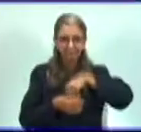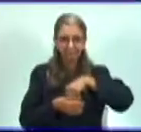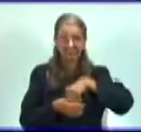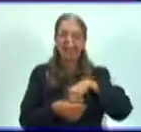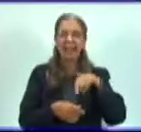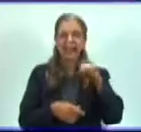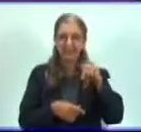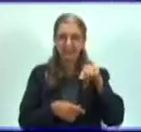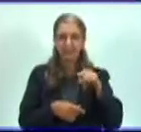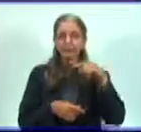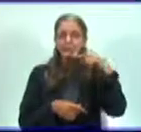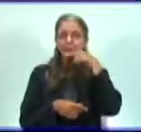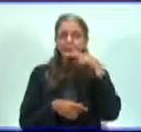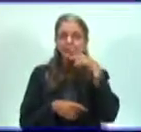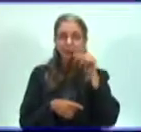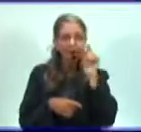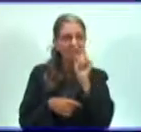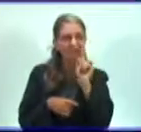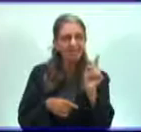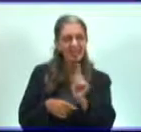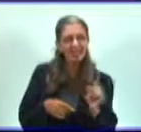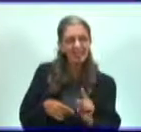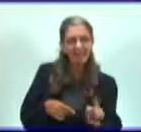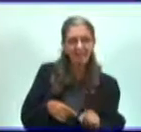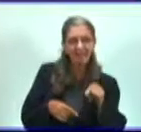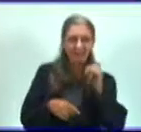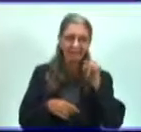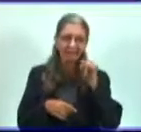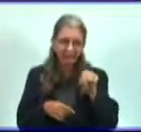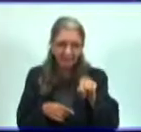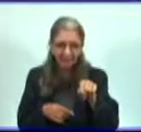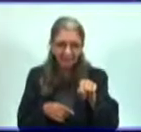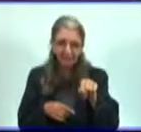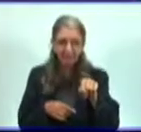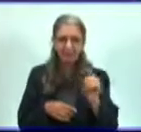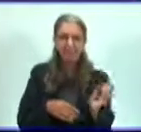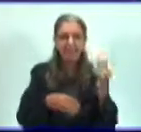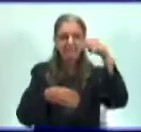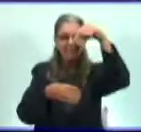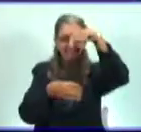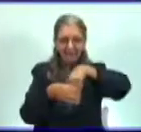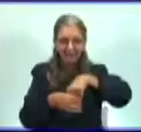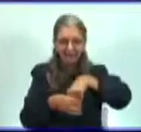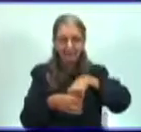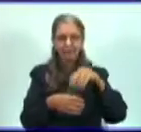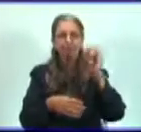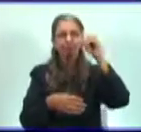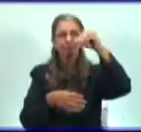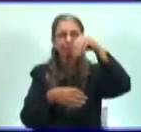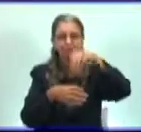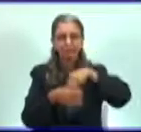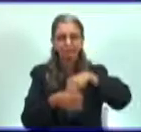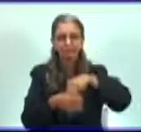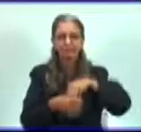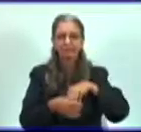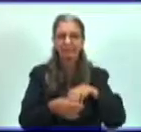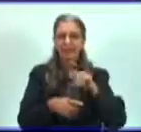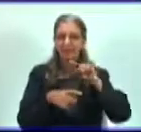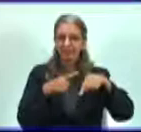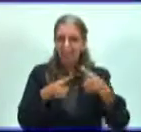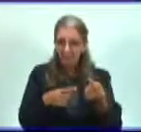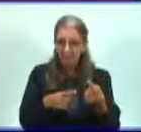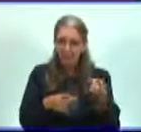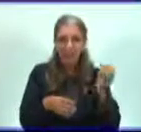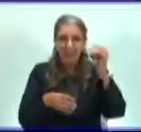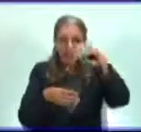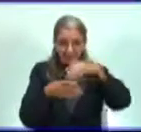hospedera. De ahí que recibe el nombre de esa etapa o fase de penetración. Una vez